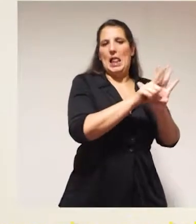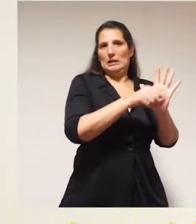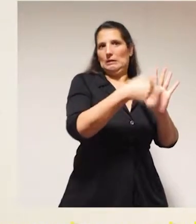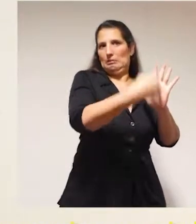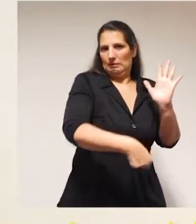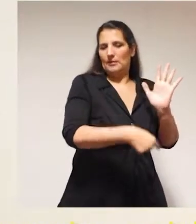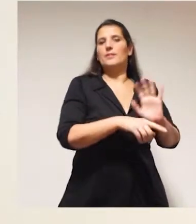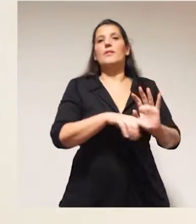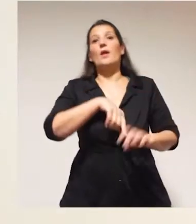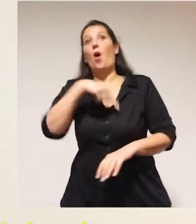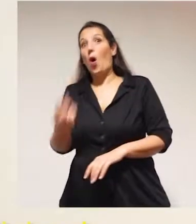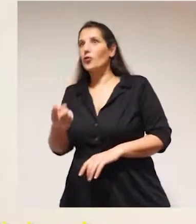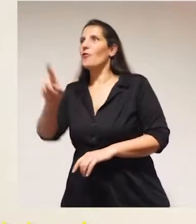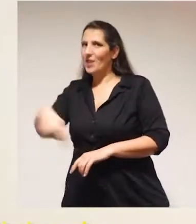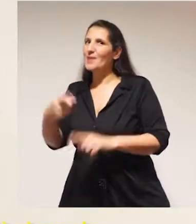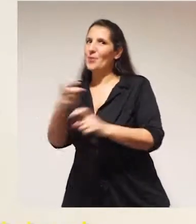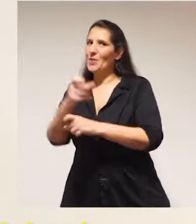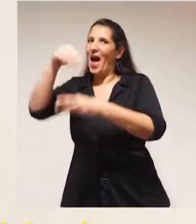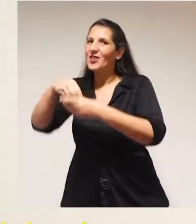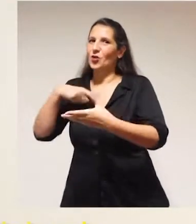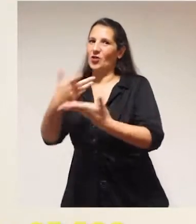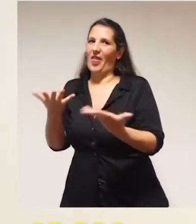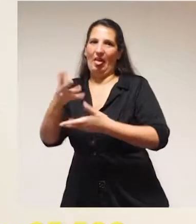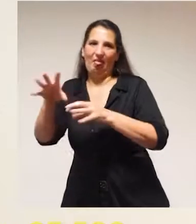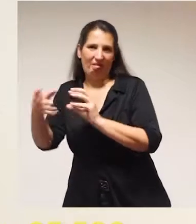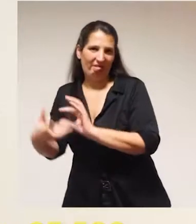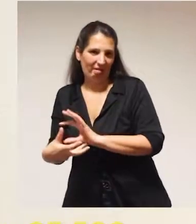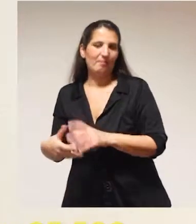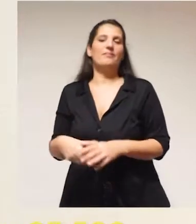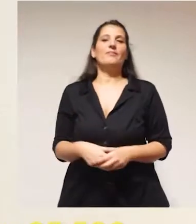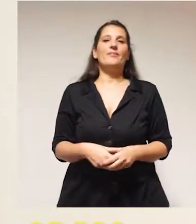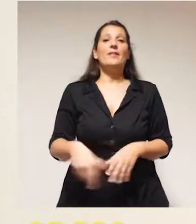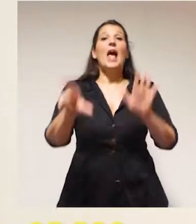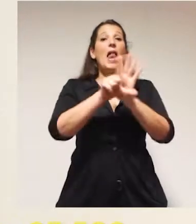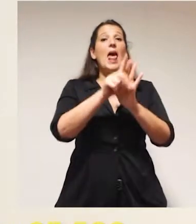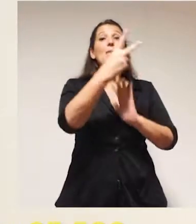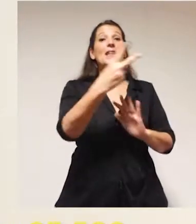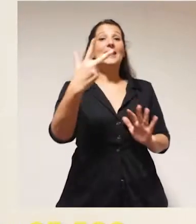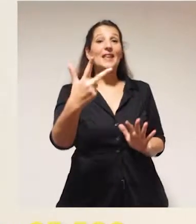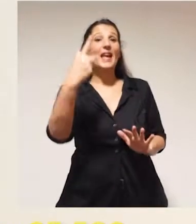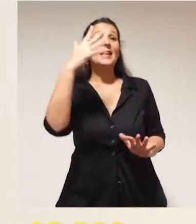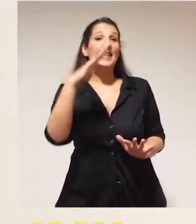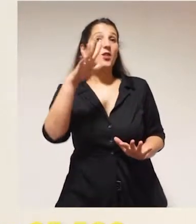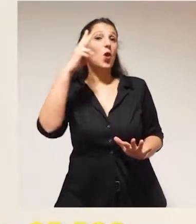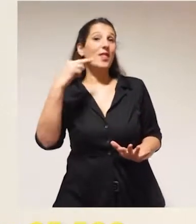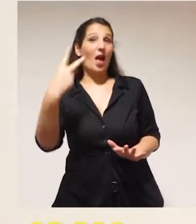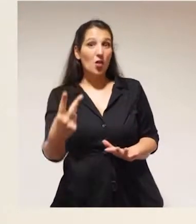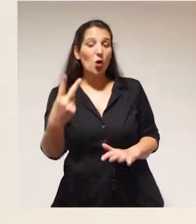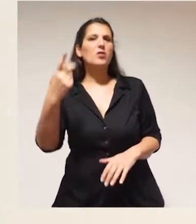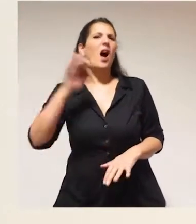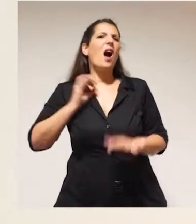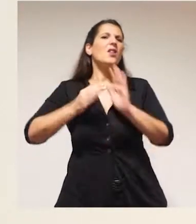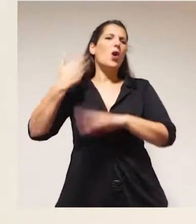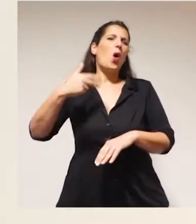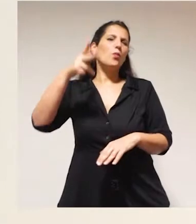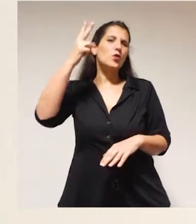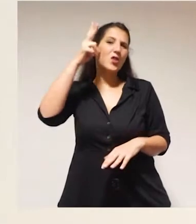consecuencias sociales. Para ello me gustaría comenzar diciendo que la ley antidiscriminatoria, la ley 23.592 que es